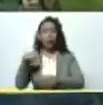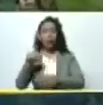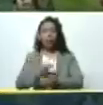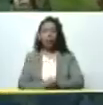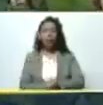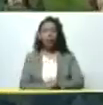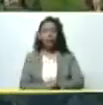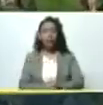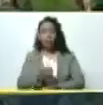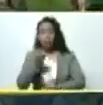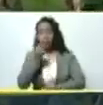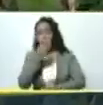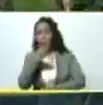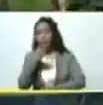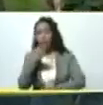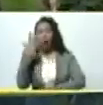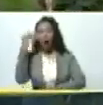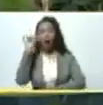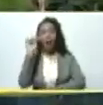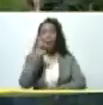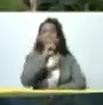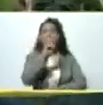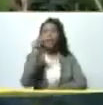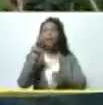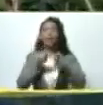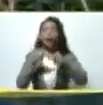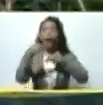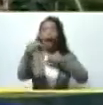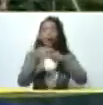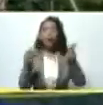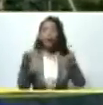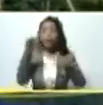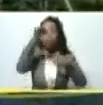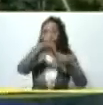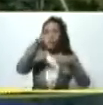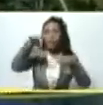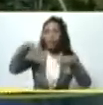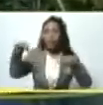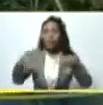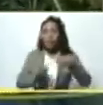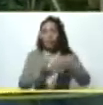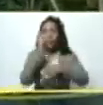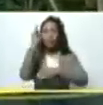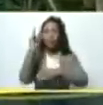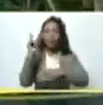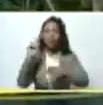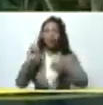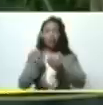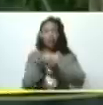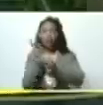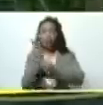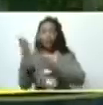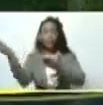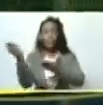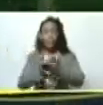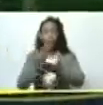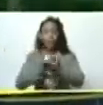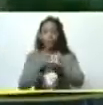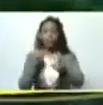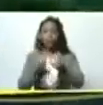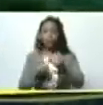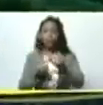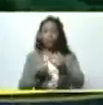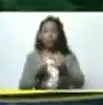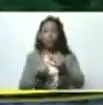que bueno tenemos 20 hectáreas de siembra entre el cebollín plátano el